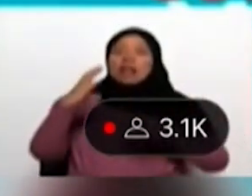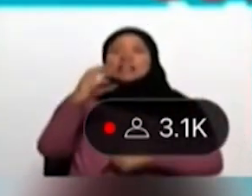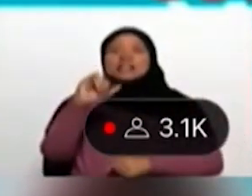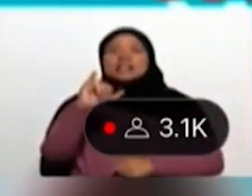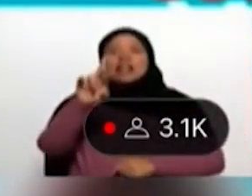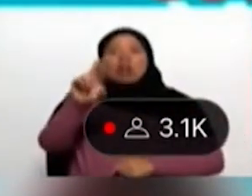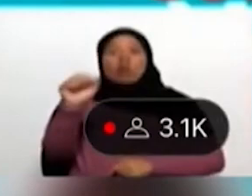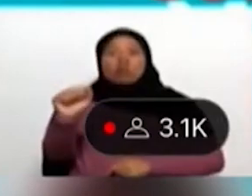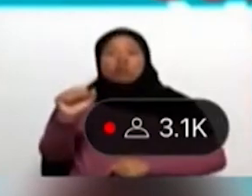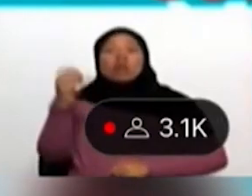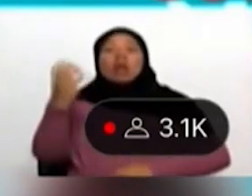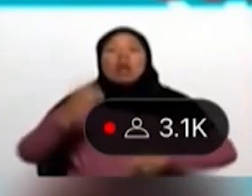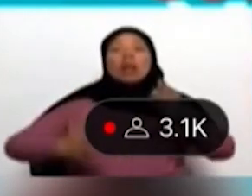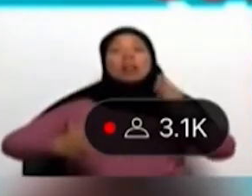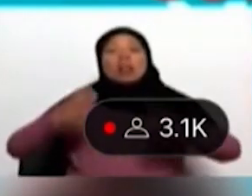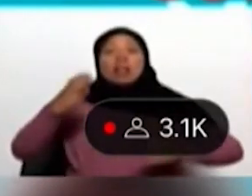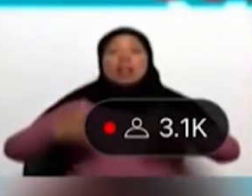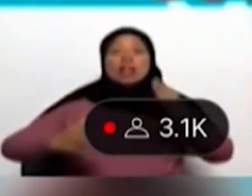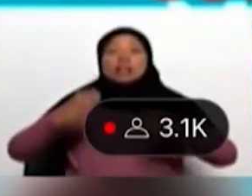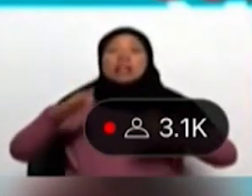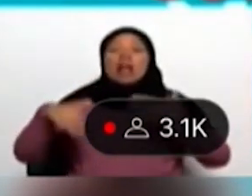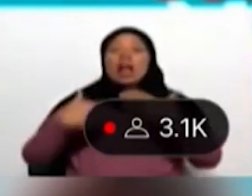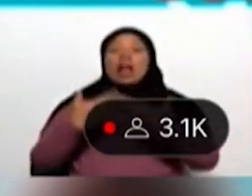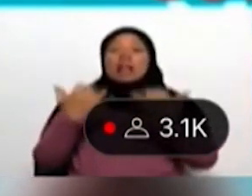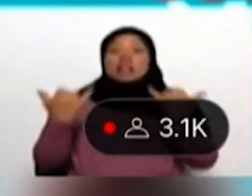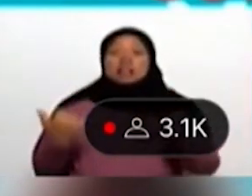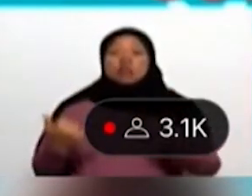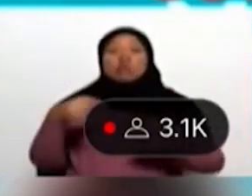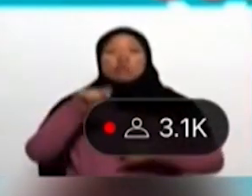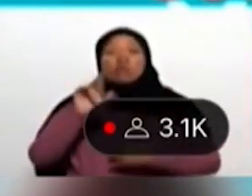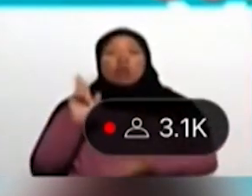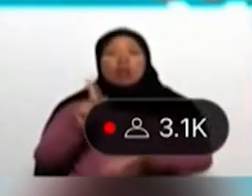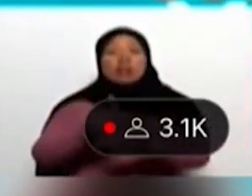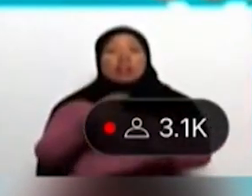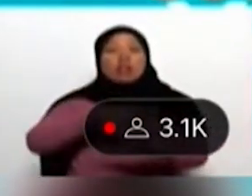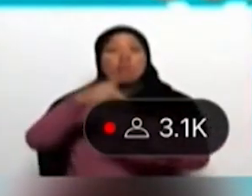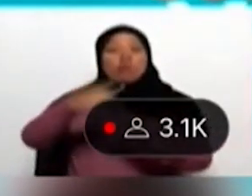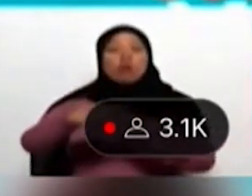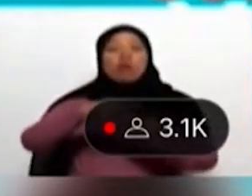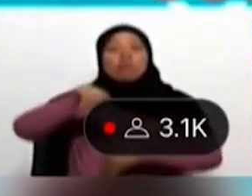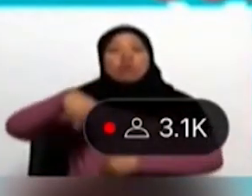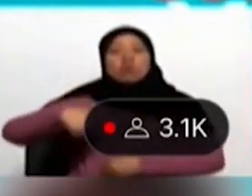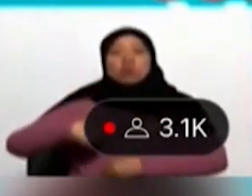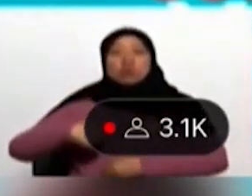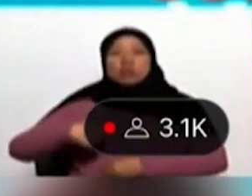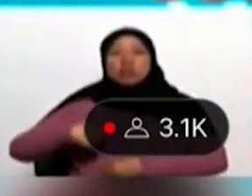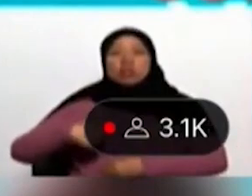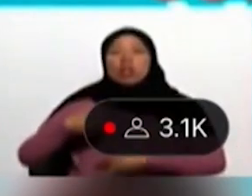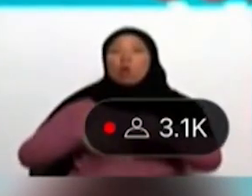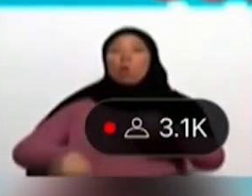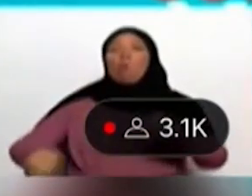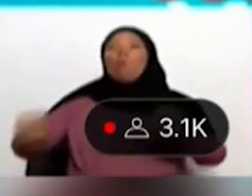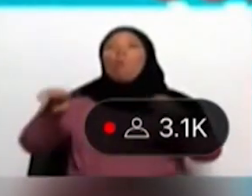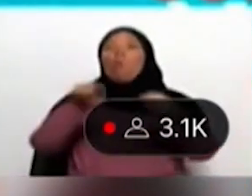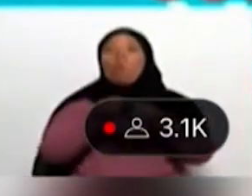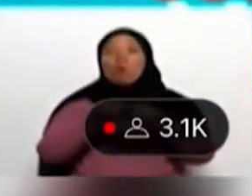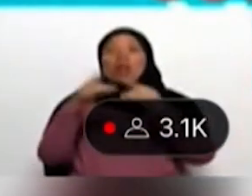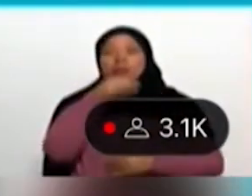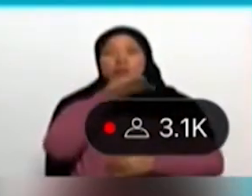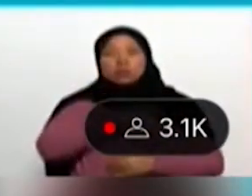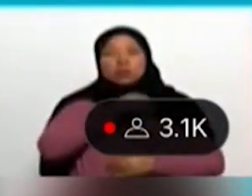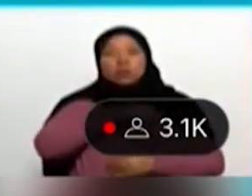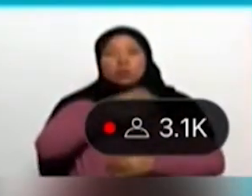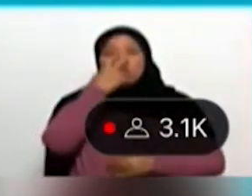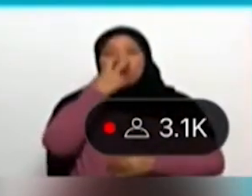Nosotros vamos a la vanguardia tecnológica de las cosas que van apareciendo en el mundo, dando la vuelta siempre para ponerla al servicio de la verdad,